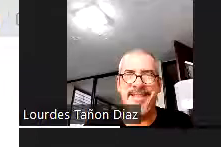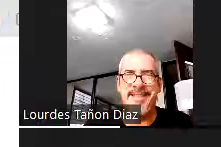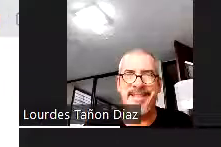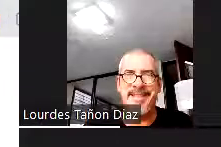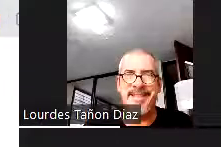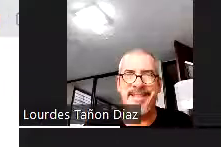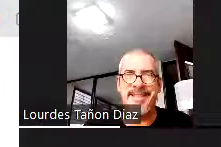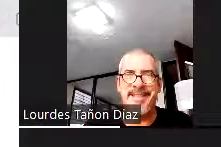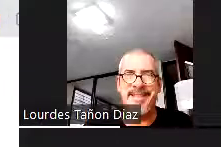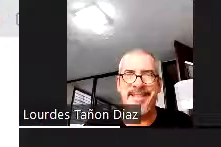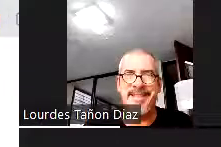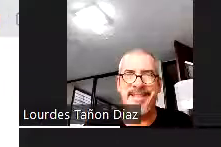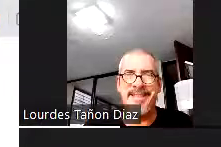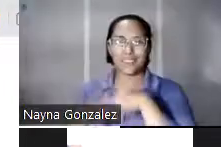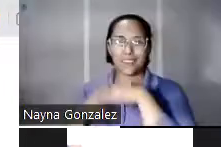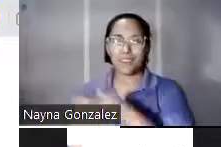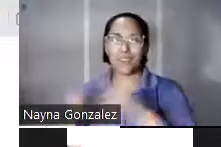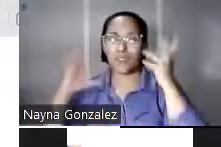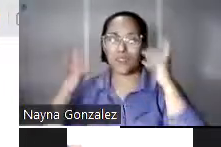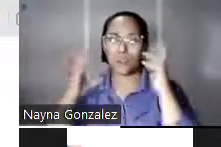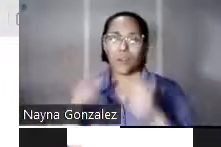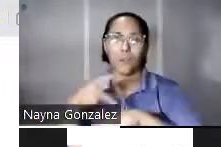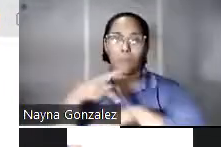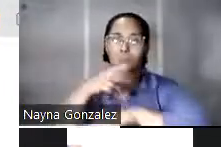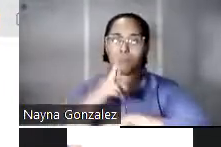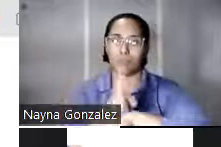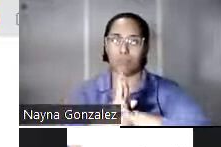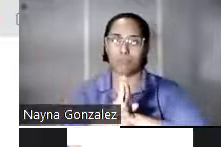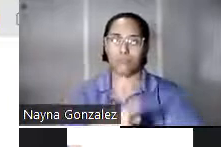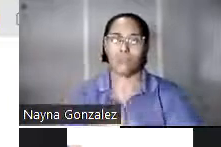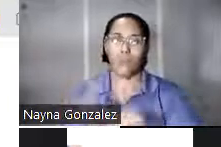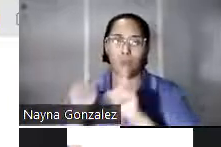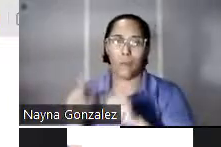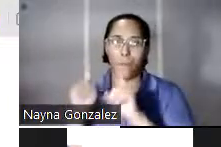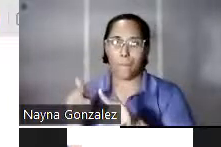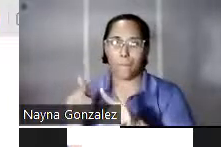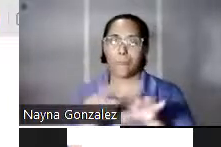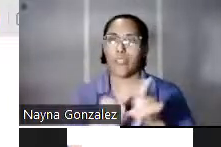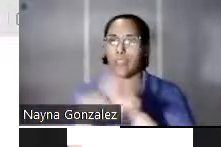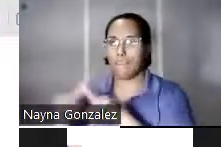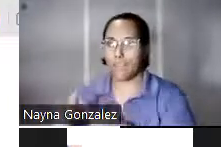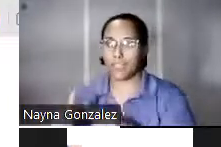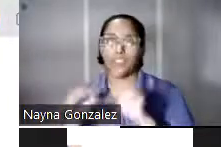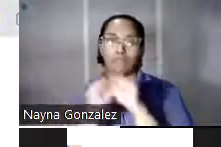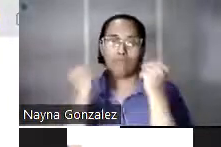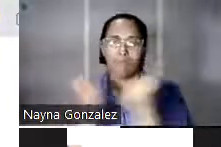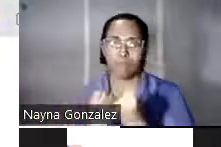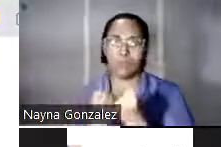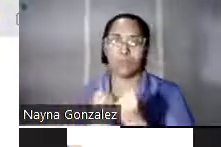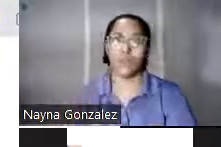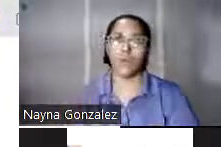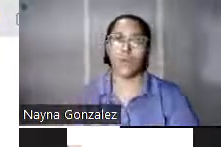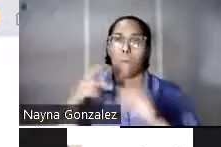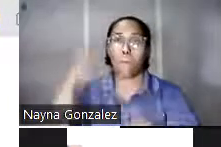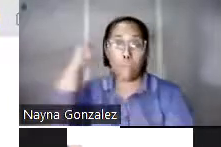El inicio de la radio en Puerto Rico fue el resultado de varios factores sociales, políticos